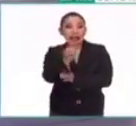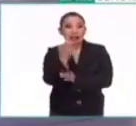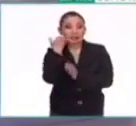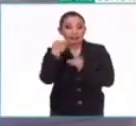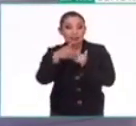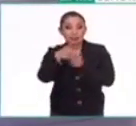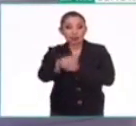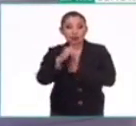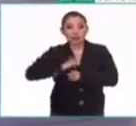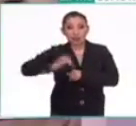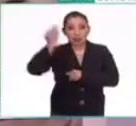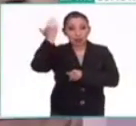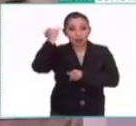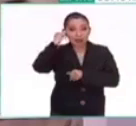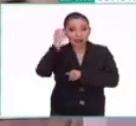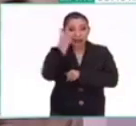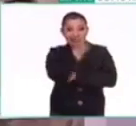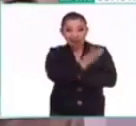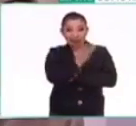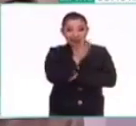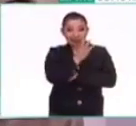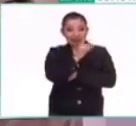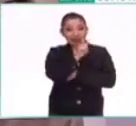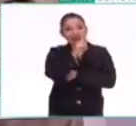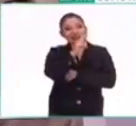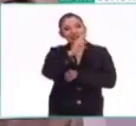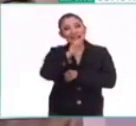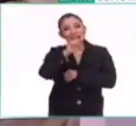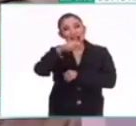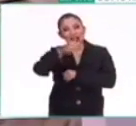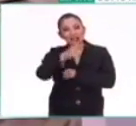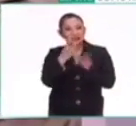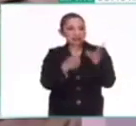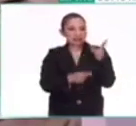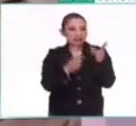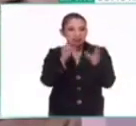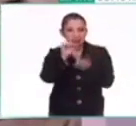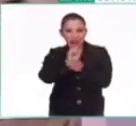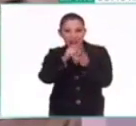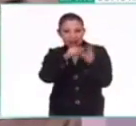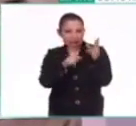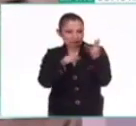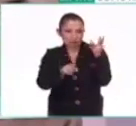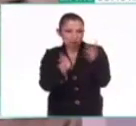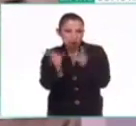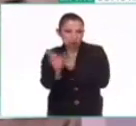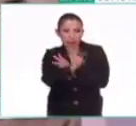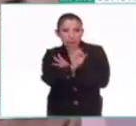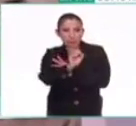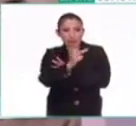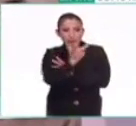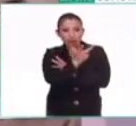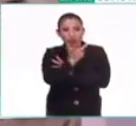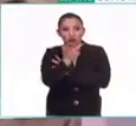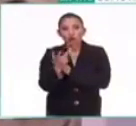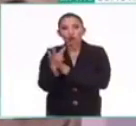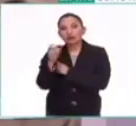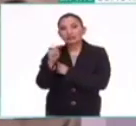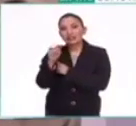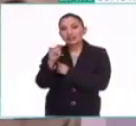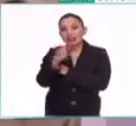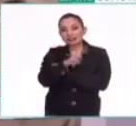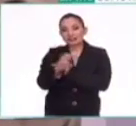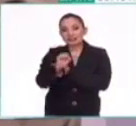el tiempo prehispánico se mide en trecenas, como si fueran para nosotros semanas. Son veintiocho trecenas, que suman